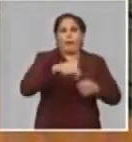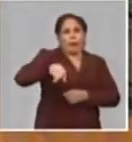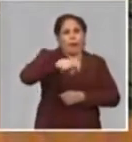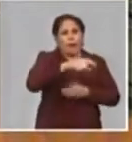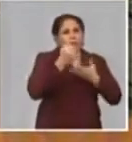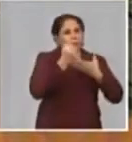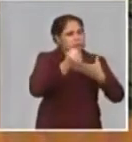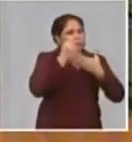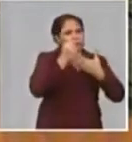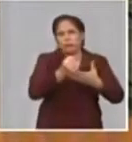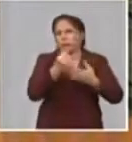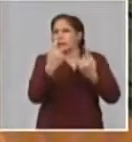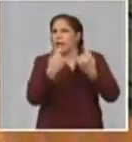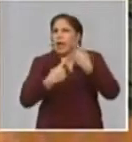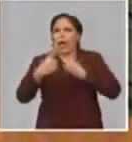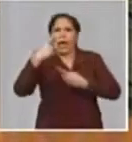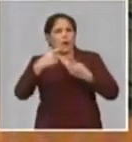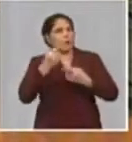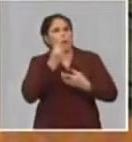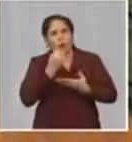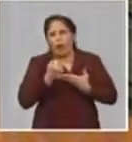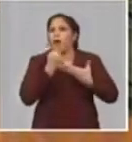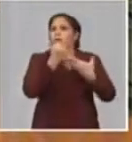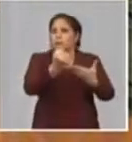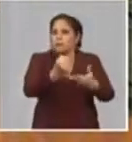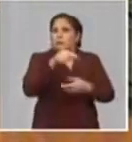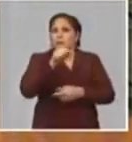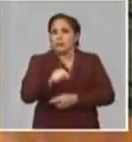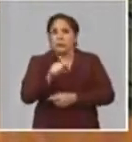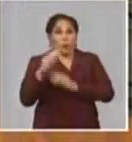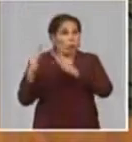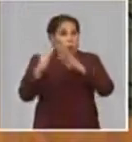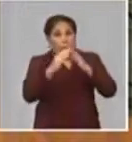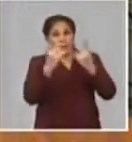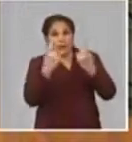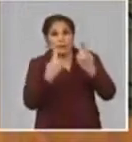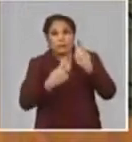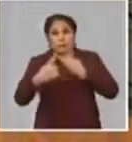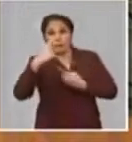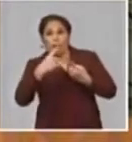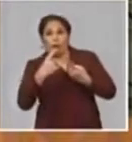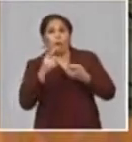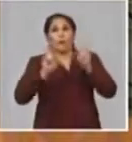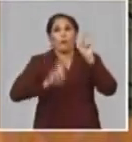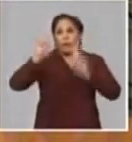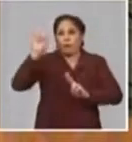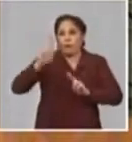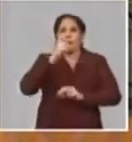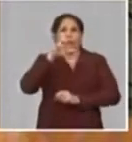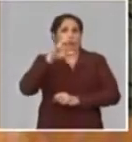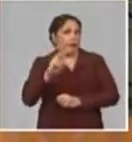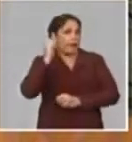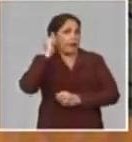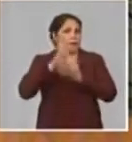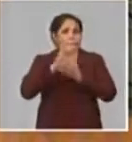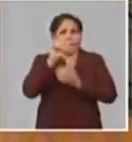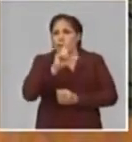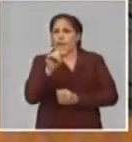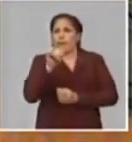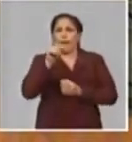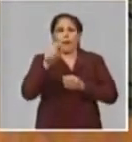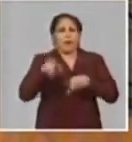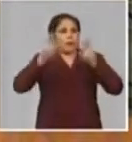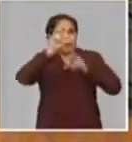exista la necesidad, aporte a lo que la comunidad de forma coordinada con los CDR, la federación, las